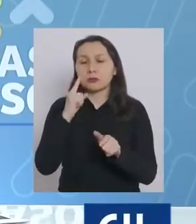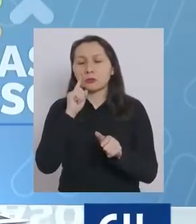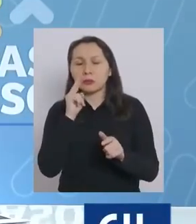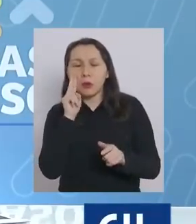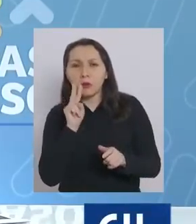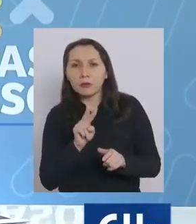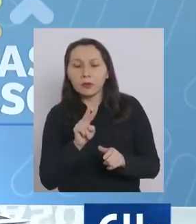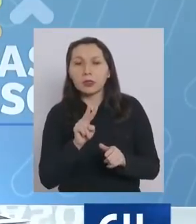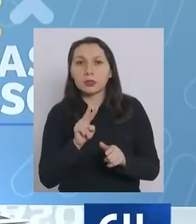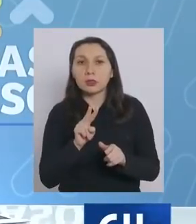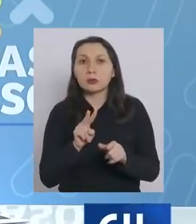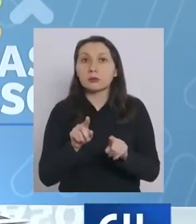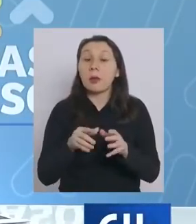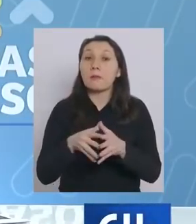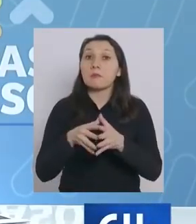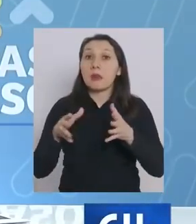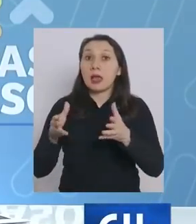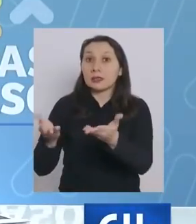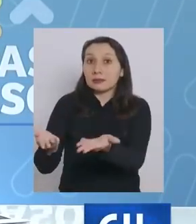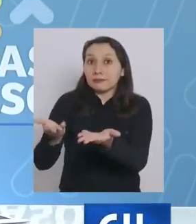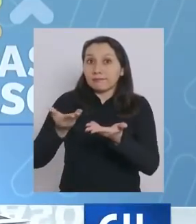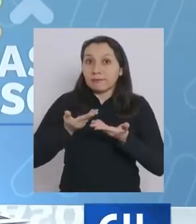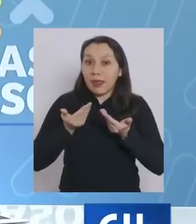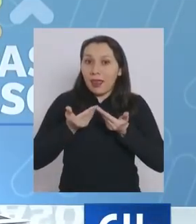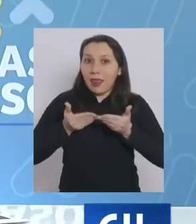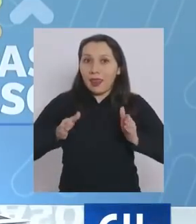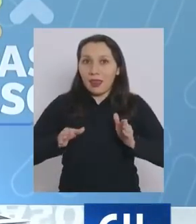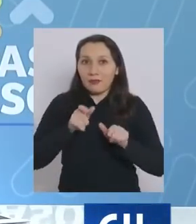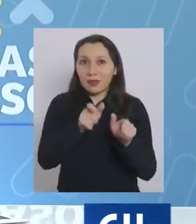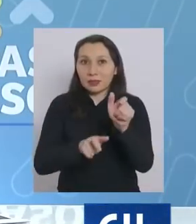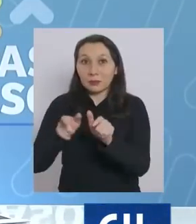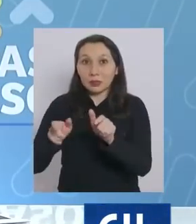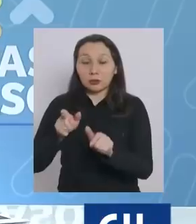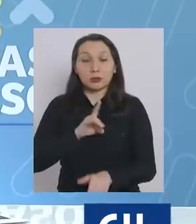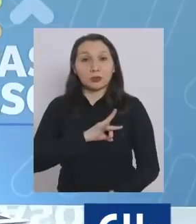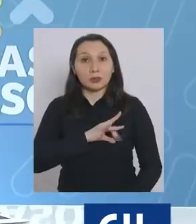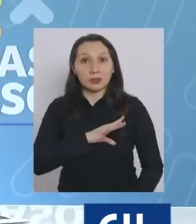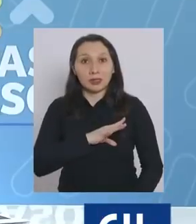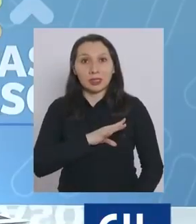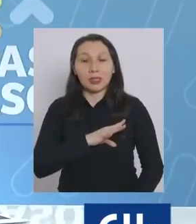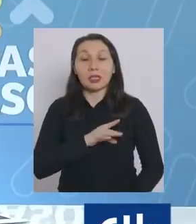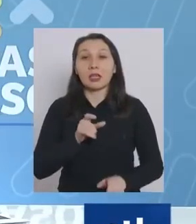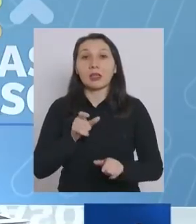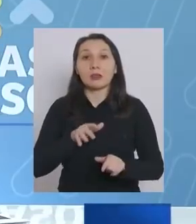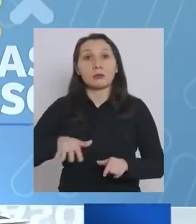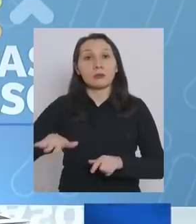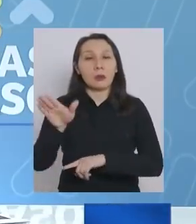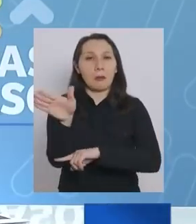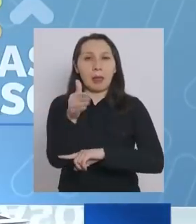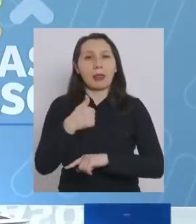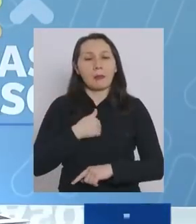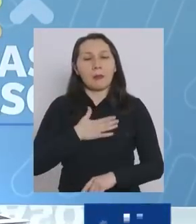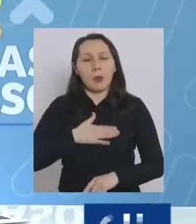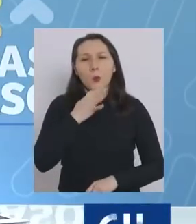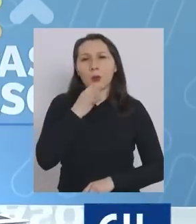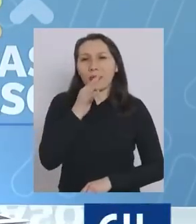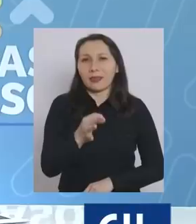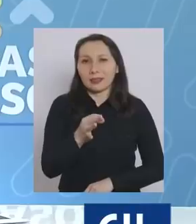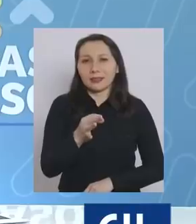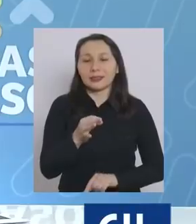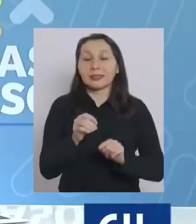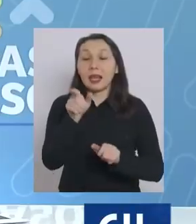que ante mayores libertades que está teniendo la población de Chile, la población de la patria, como me gusta decirle,